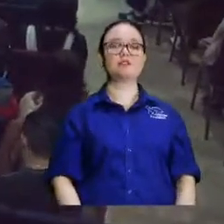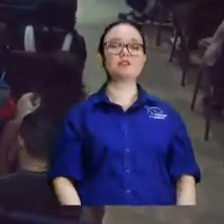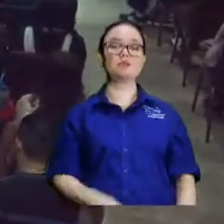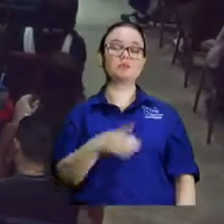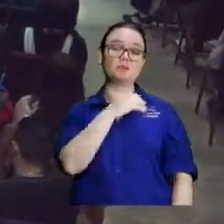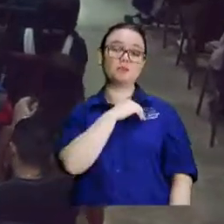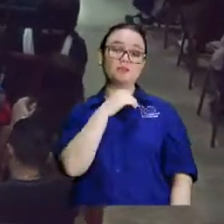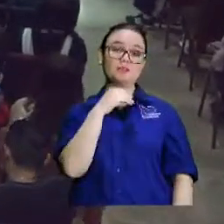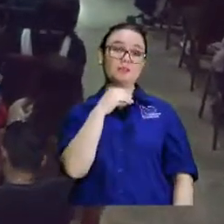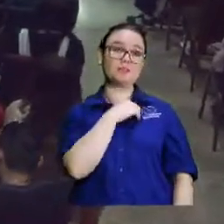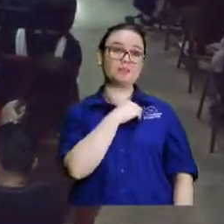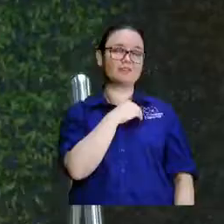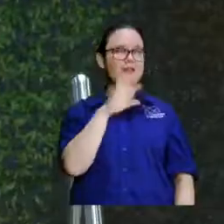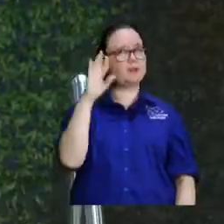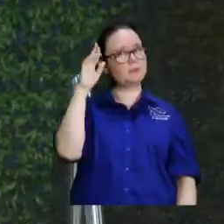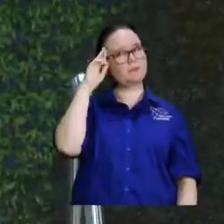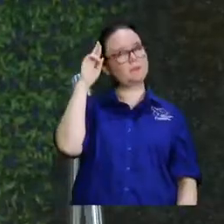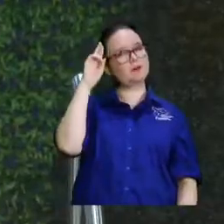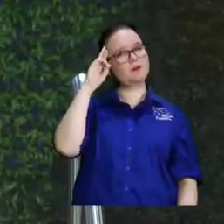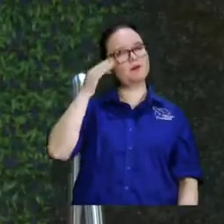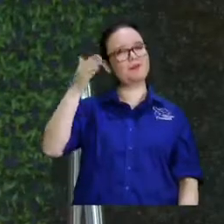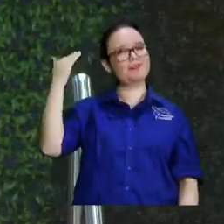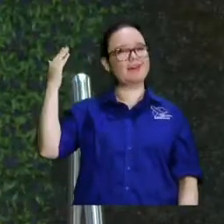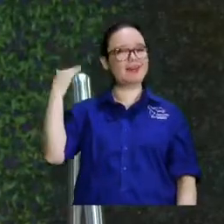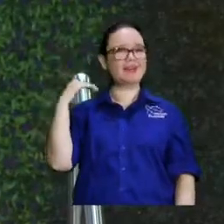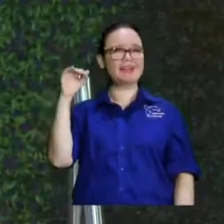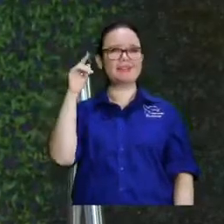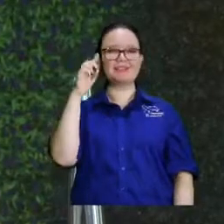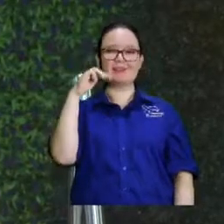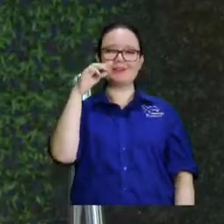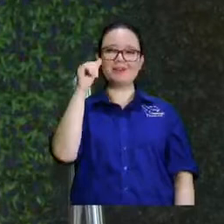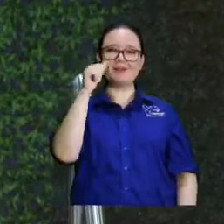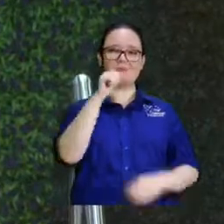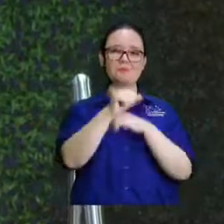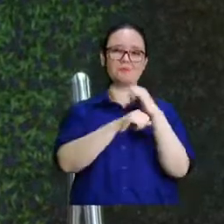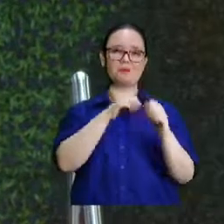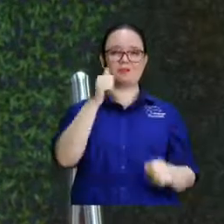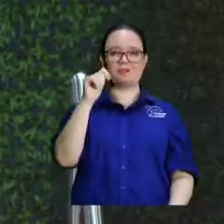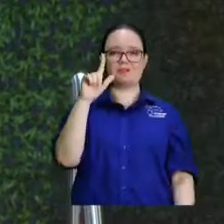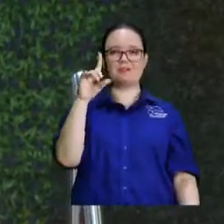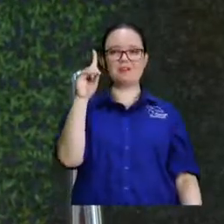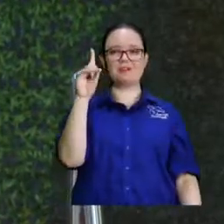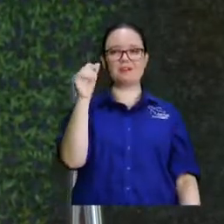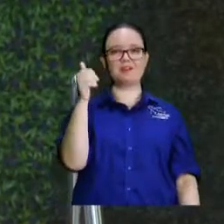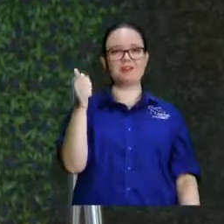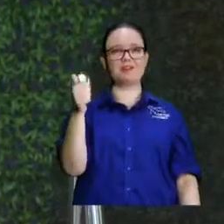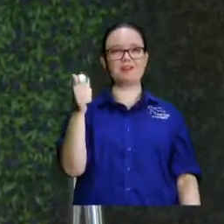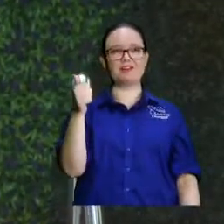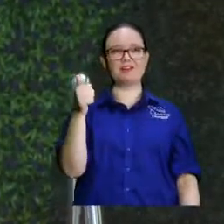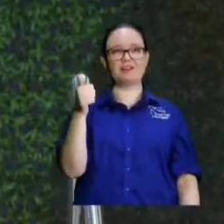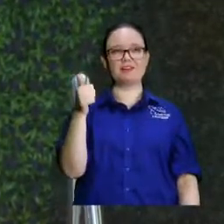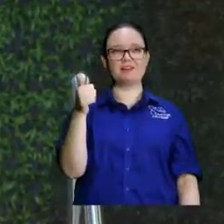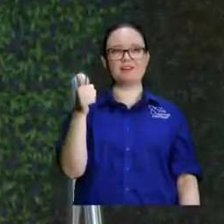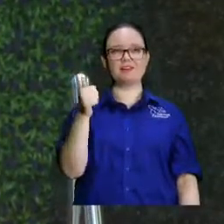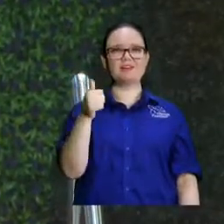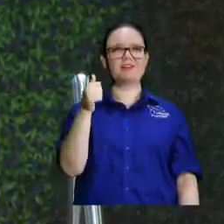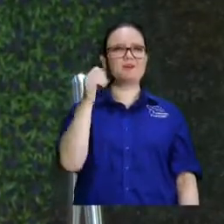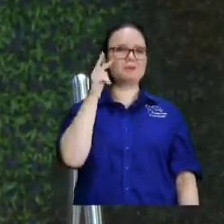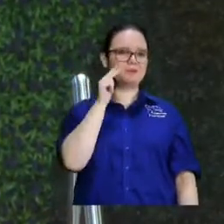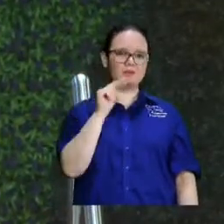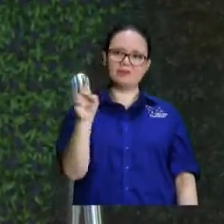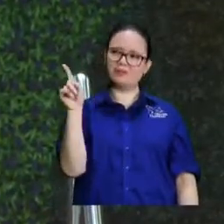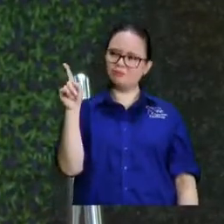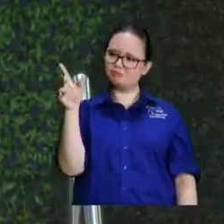me recordé de una tira cómica de mafalda a me gustaban mucho las tira cómicas de mafalda y oyó ella una barbaridad